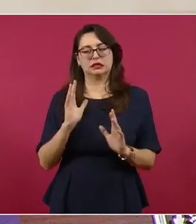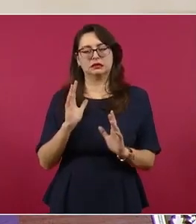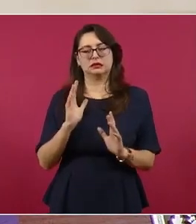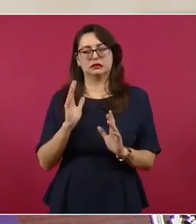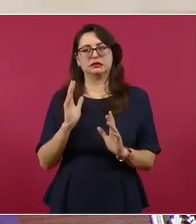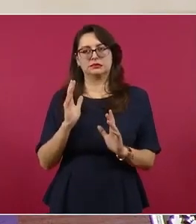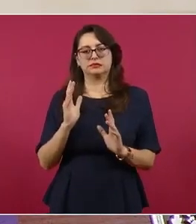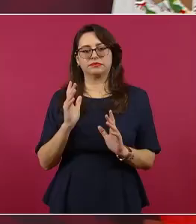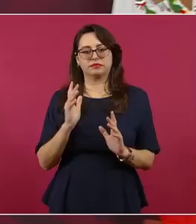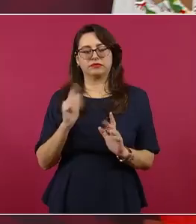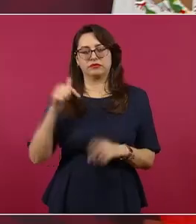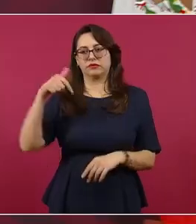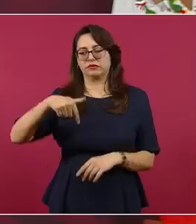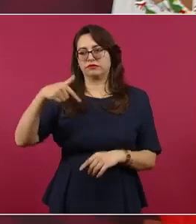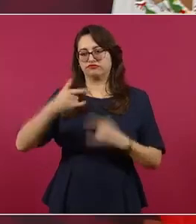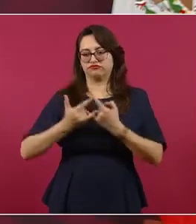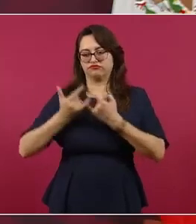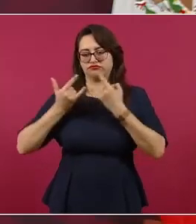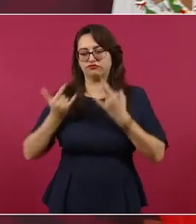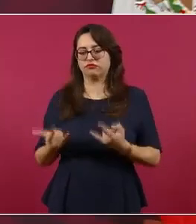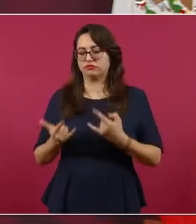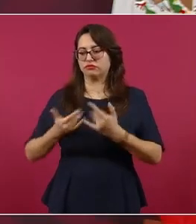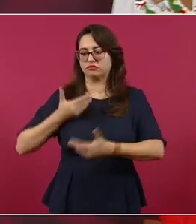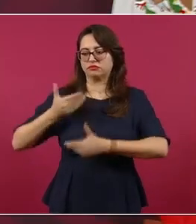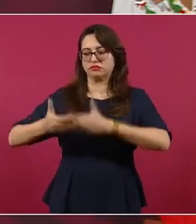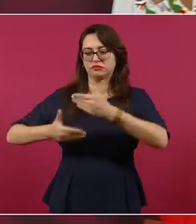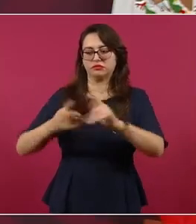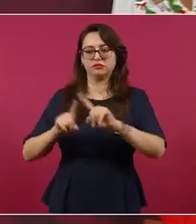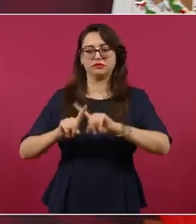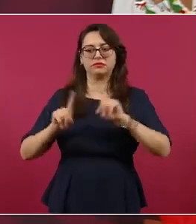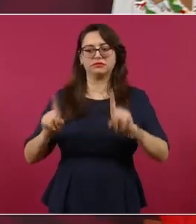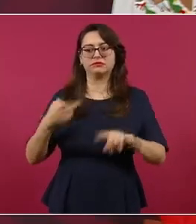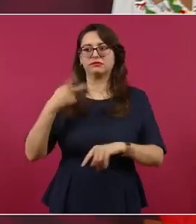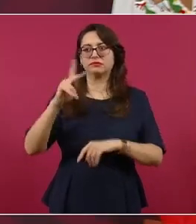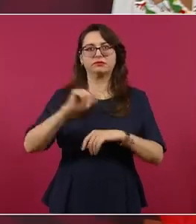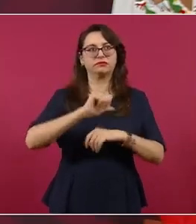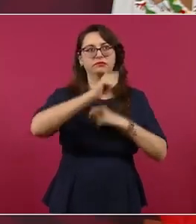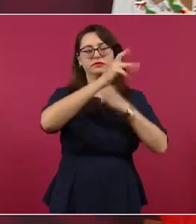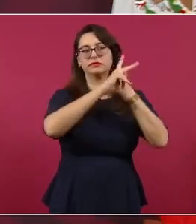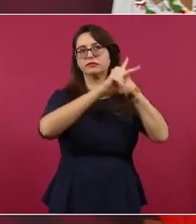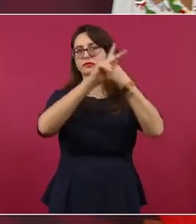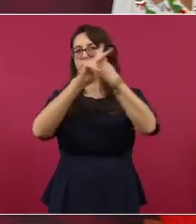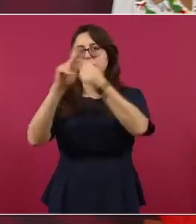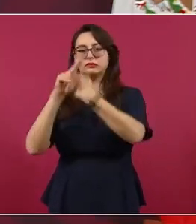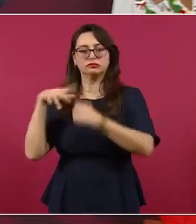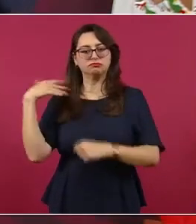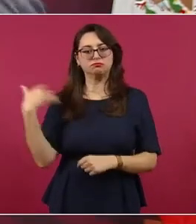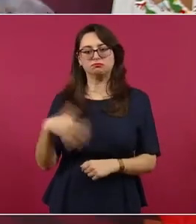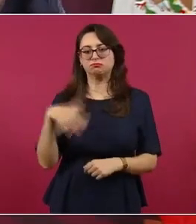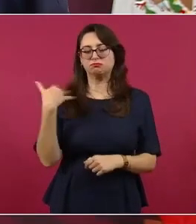pero hay lugares en donde sí, el fascismo